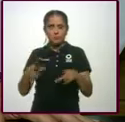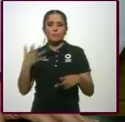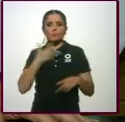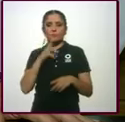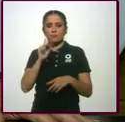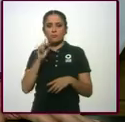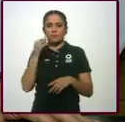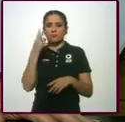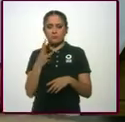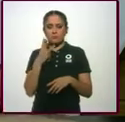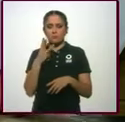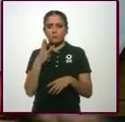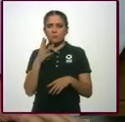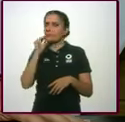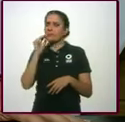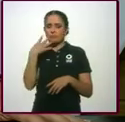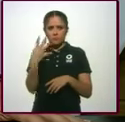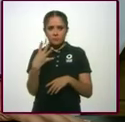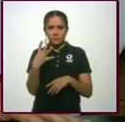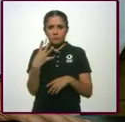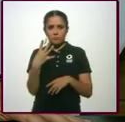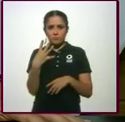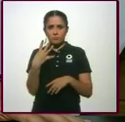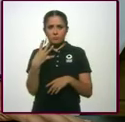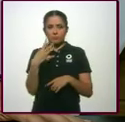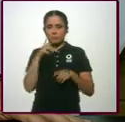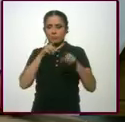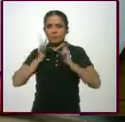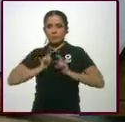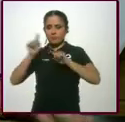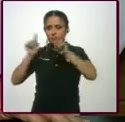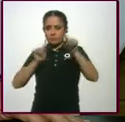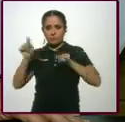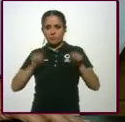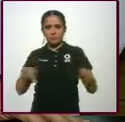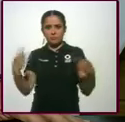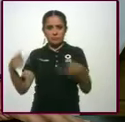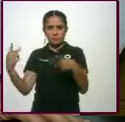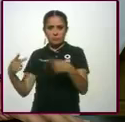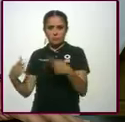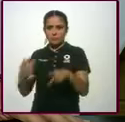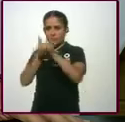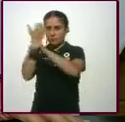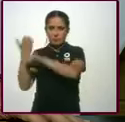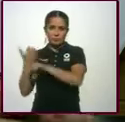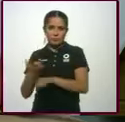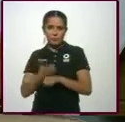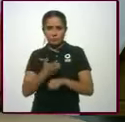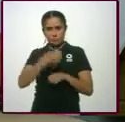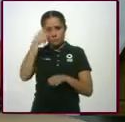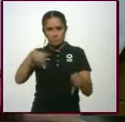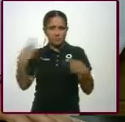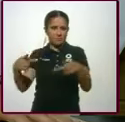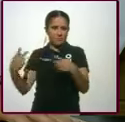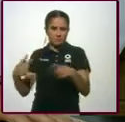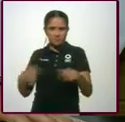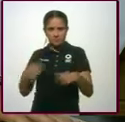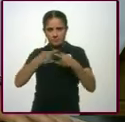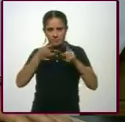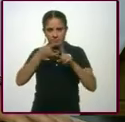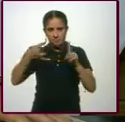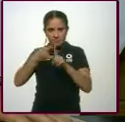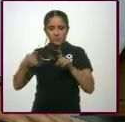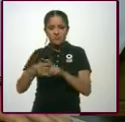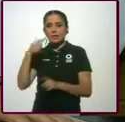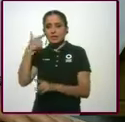83, 84 agencias de ventas en los estados. Y tenemos 7,000 billeteros